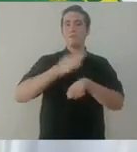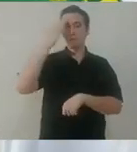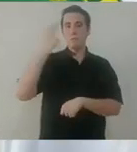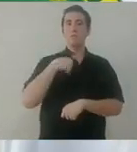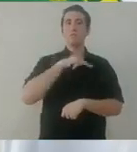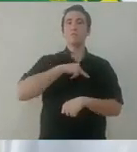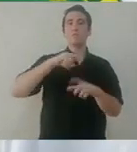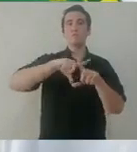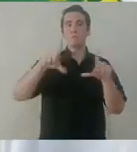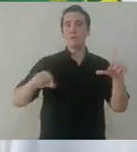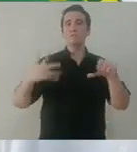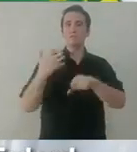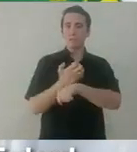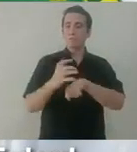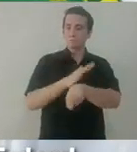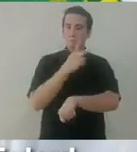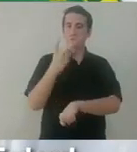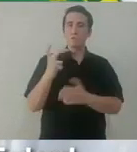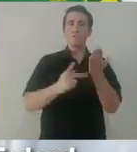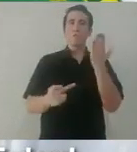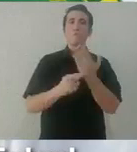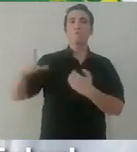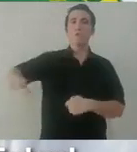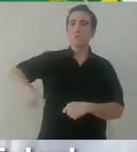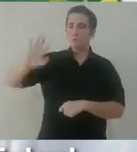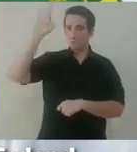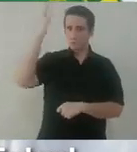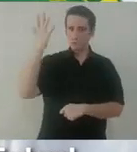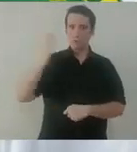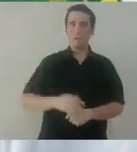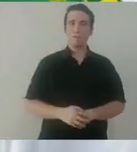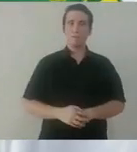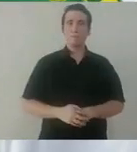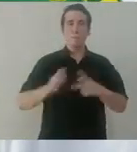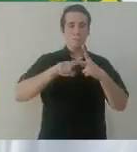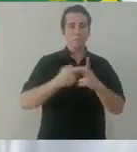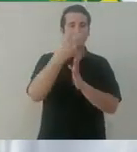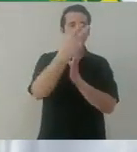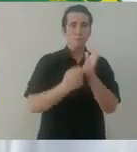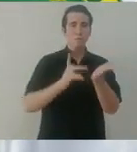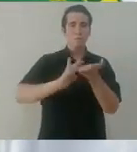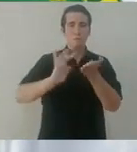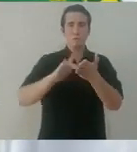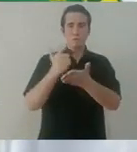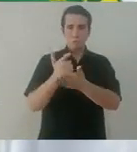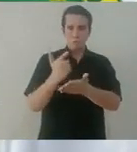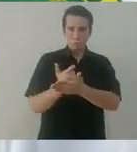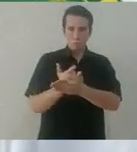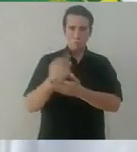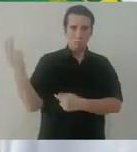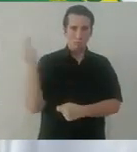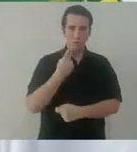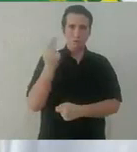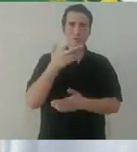más tiempo en nuestro país y en nuestro estado. Por eso también hemos propuesto al gobierno federal la cuesta en marcha de un programa de apoyo económico